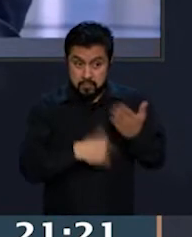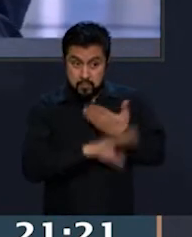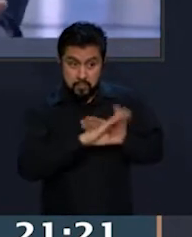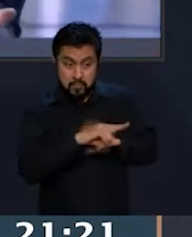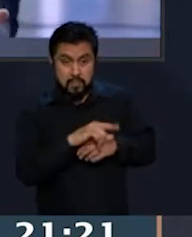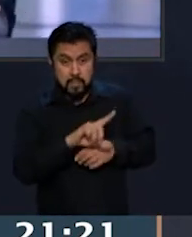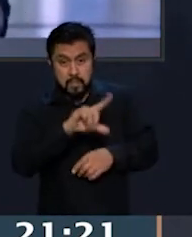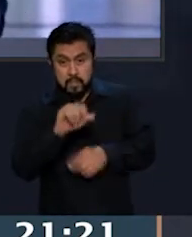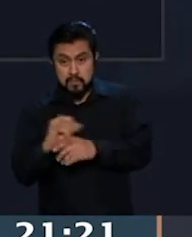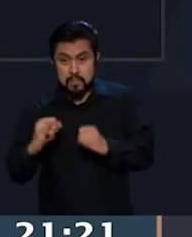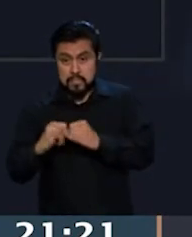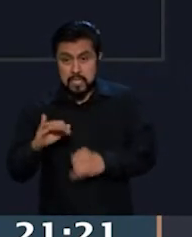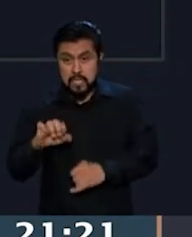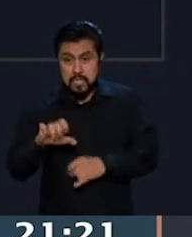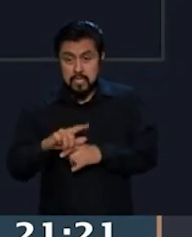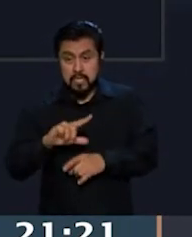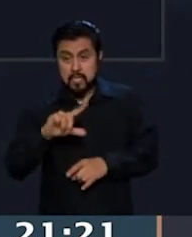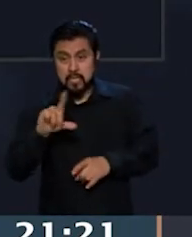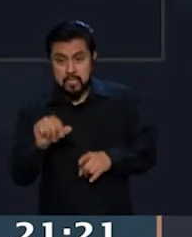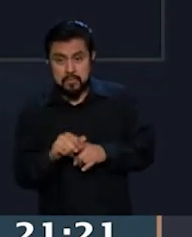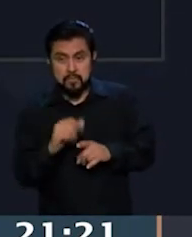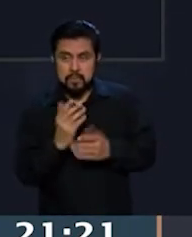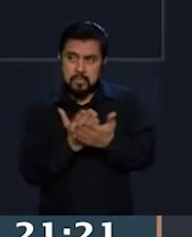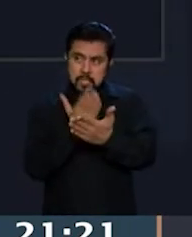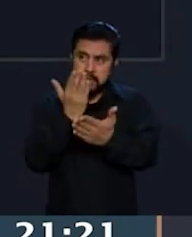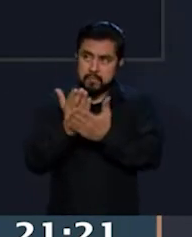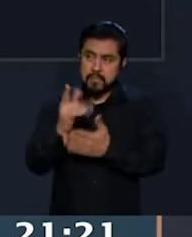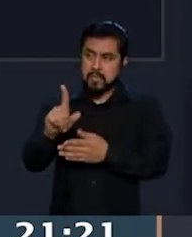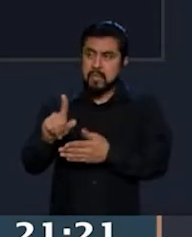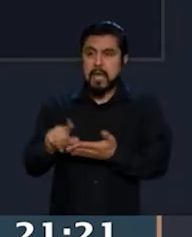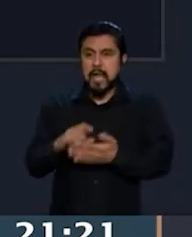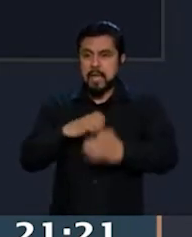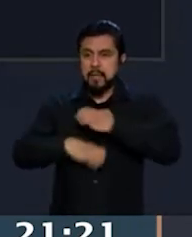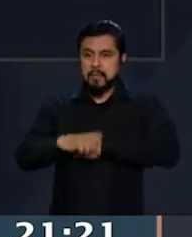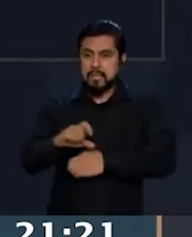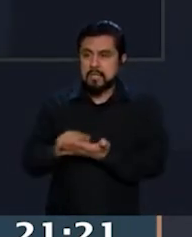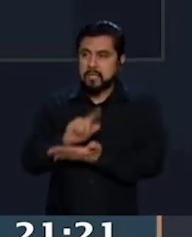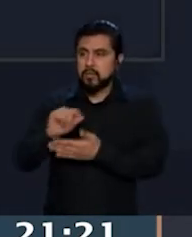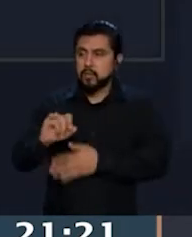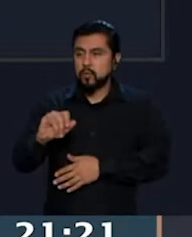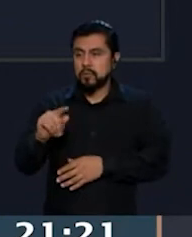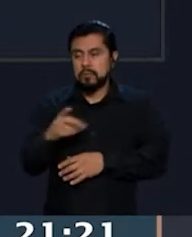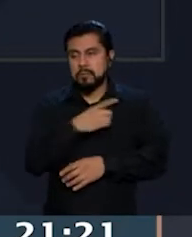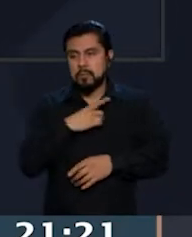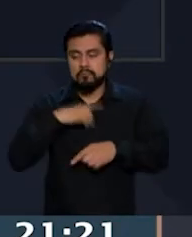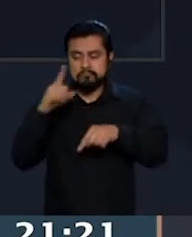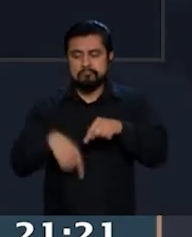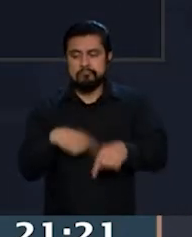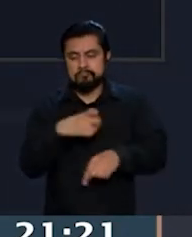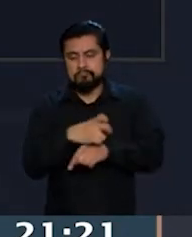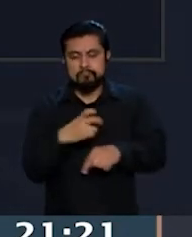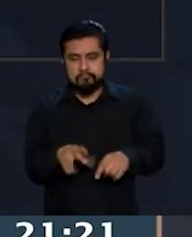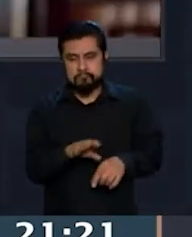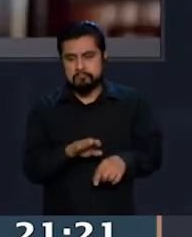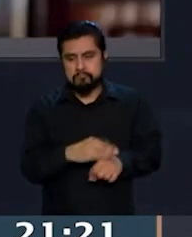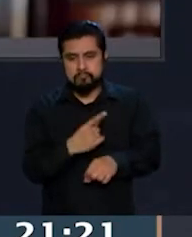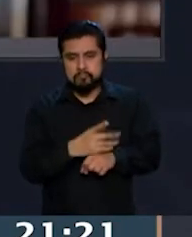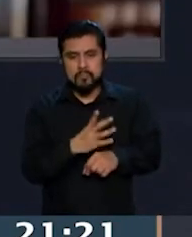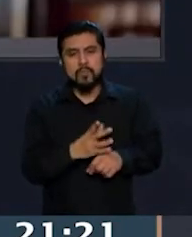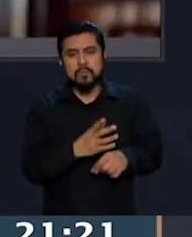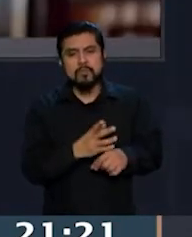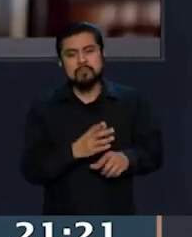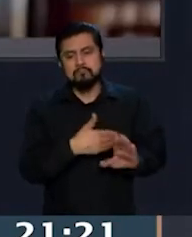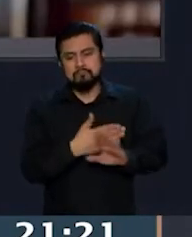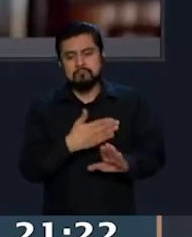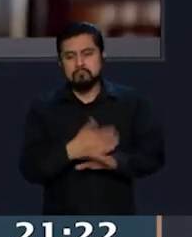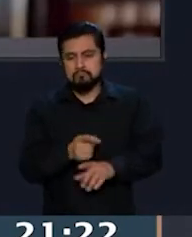INE le estaría pidiendo es al propio Twitter, o a la propia empresa Twitter, que baje estas publicaciones que provocan violencia y